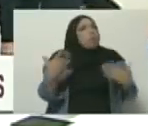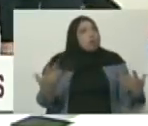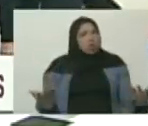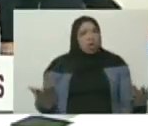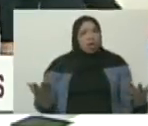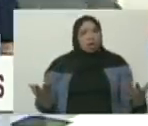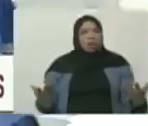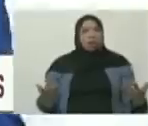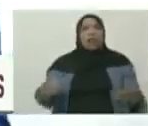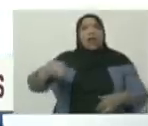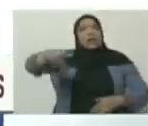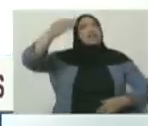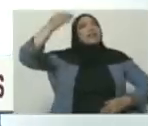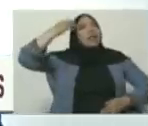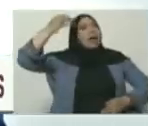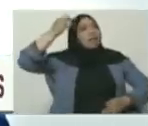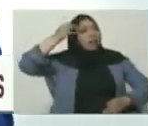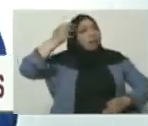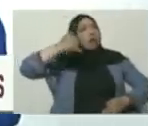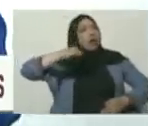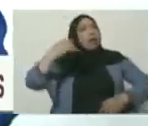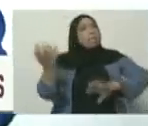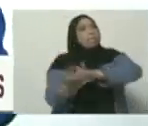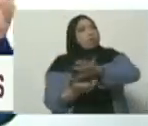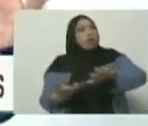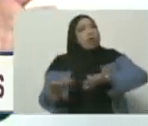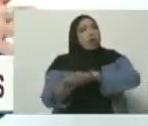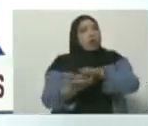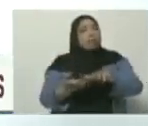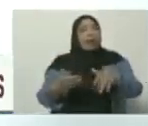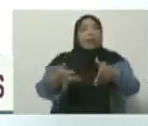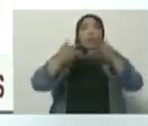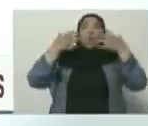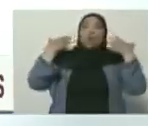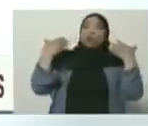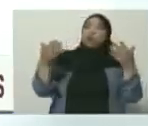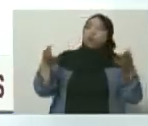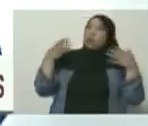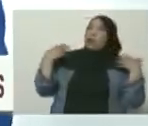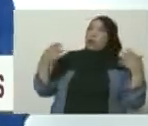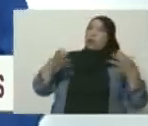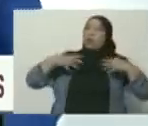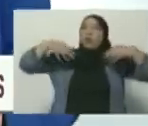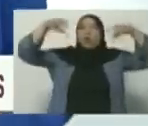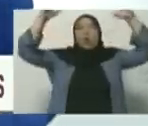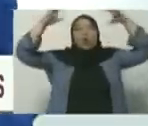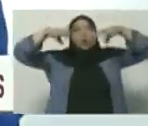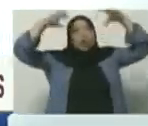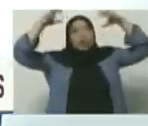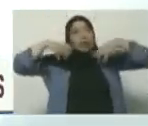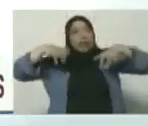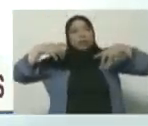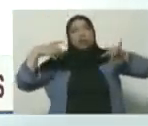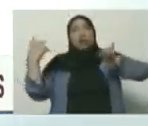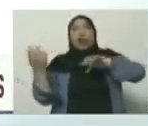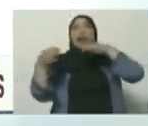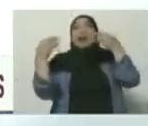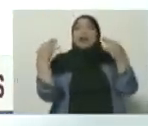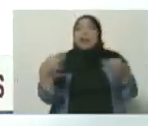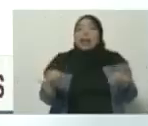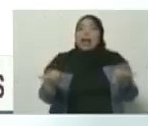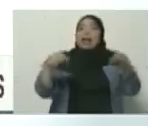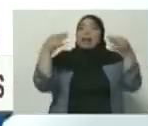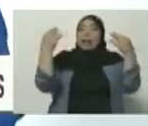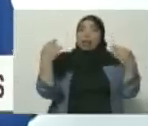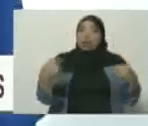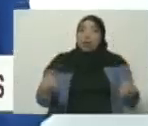los efectos de la crisis climática, de todo lo que ha sido un desarrollo de modelo depredador de la naturaleza. Hace